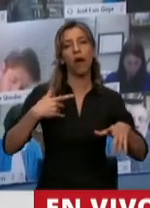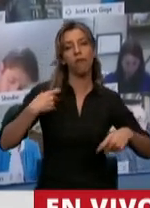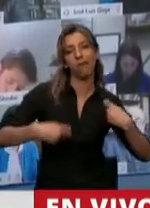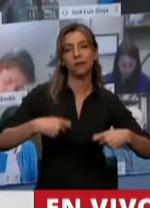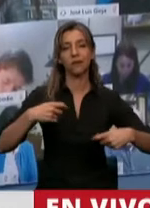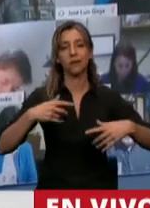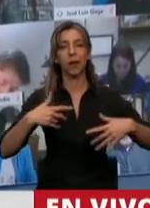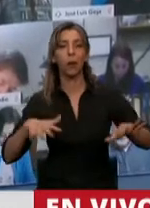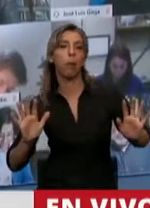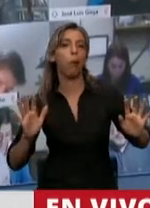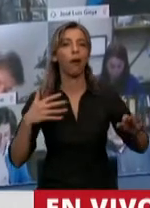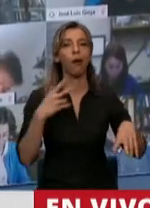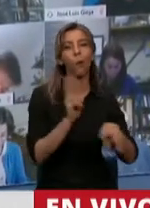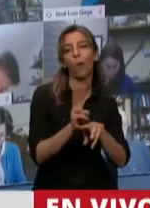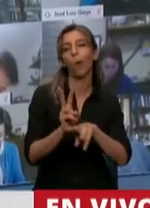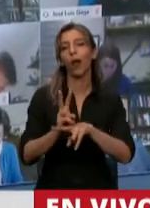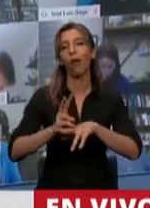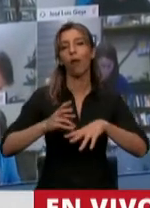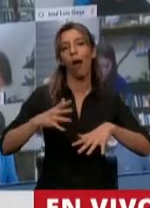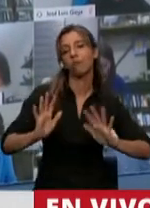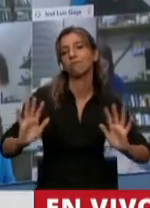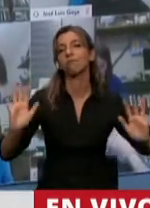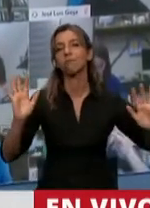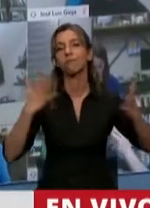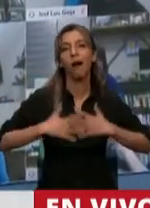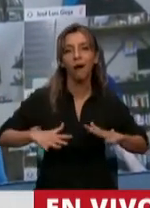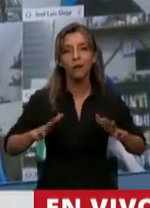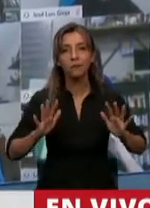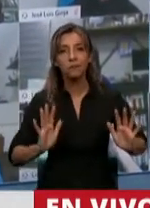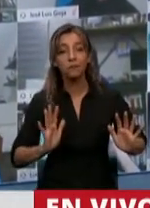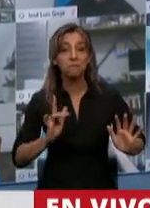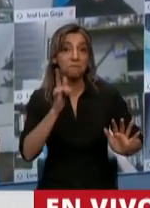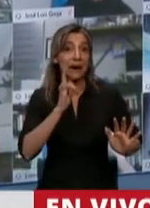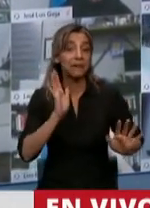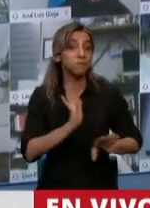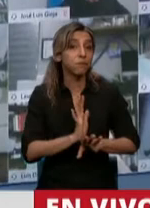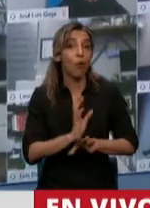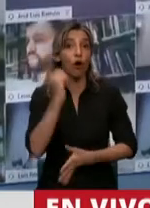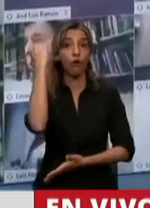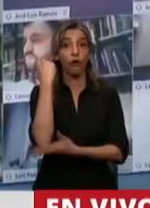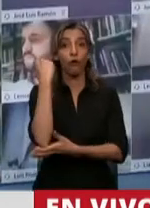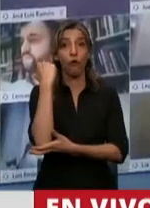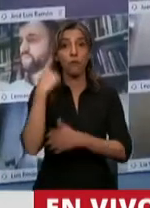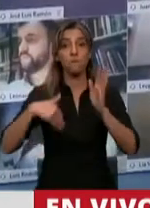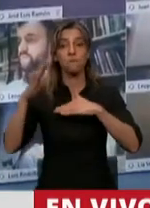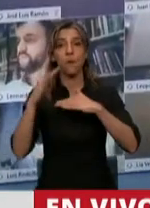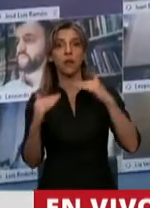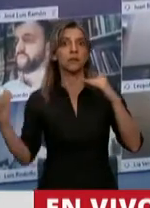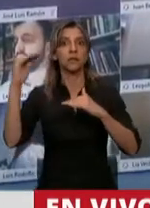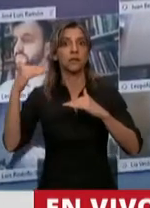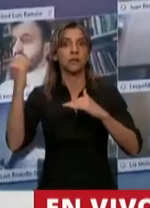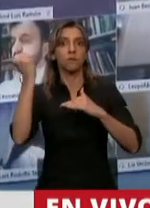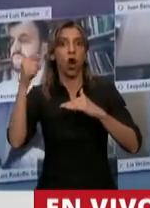cuidado de la vida y la salud de las personas, poniendo por encima la actividad económica, pero que genera unos riesgos